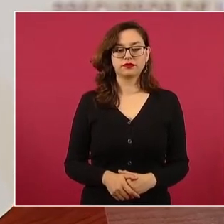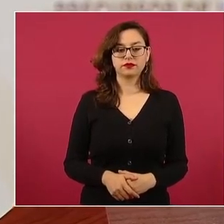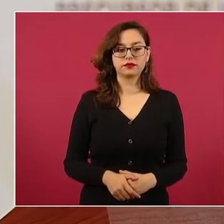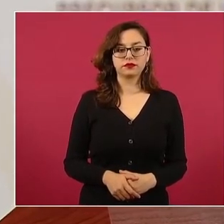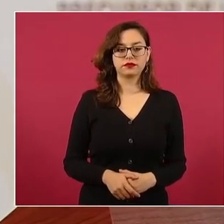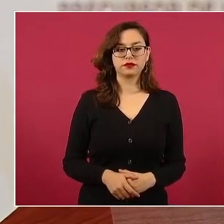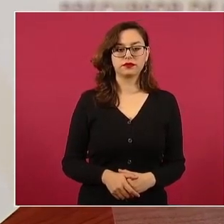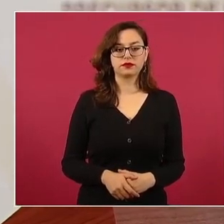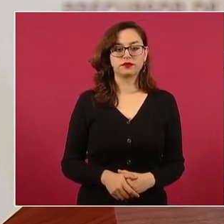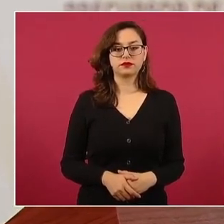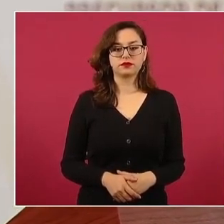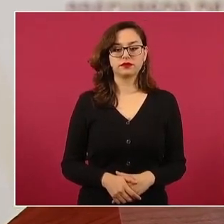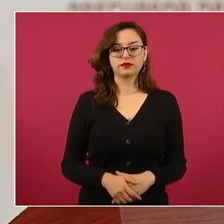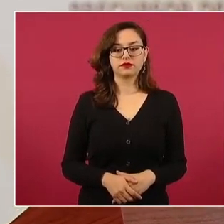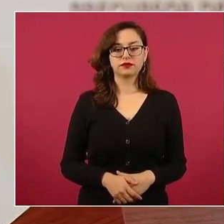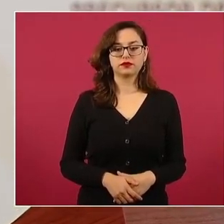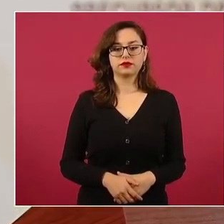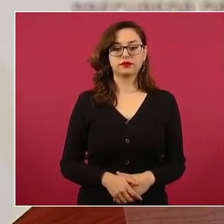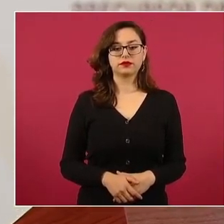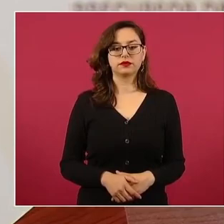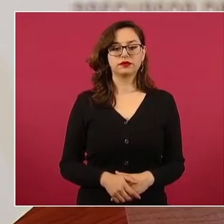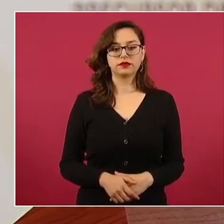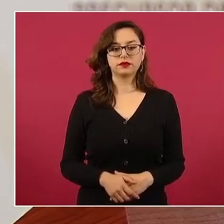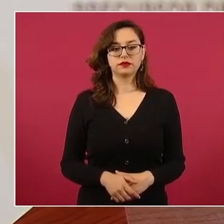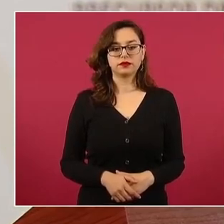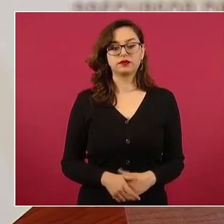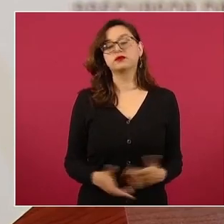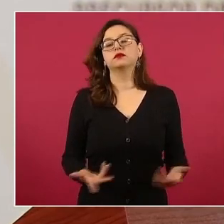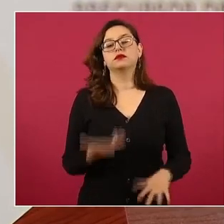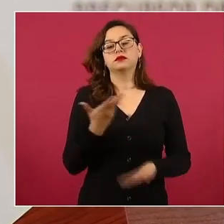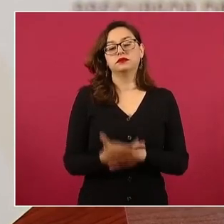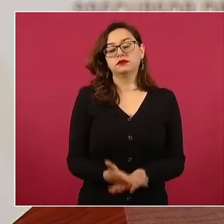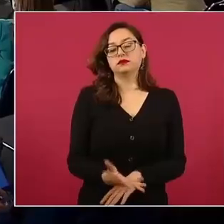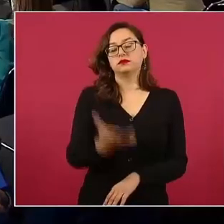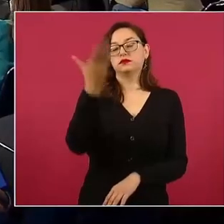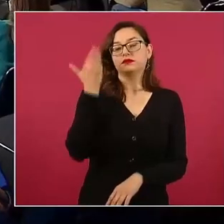yo cuando empecé como opositor